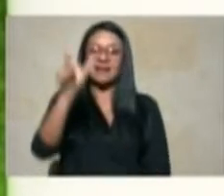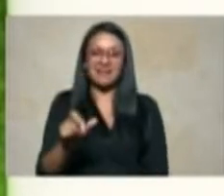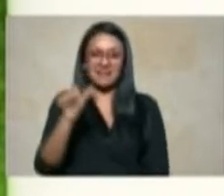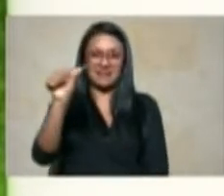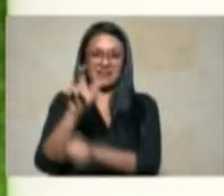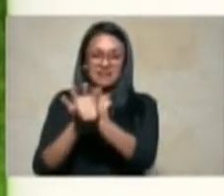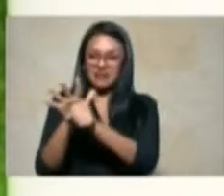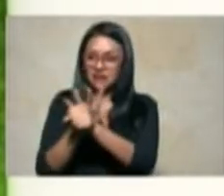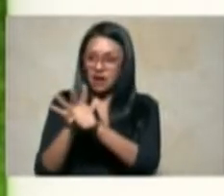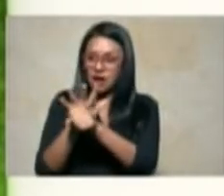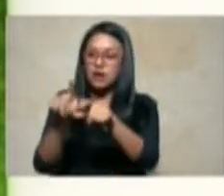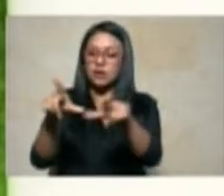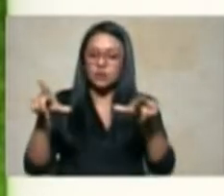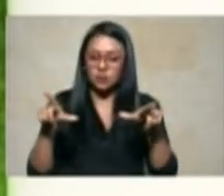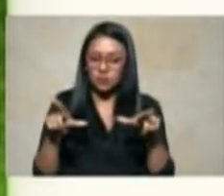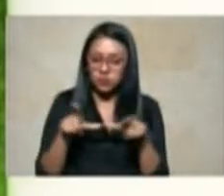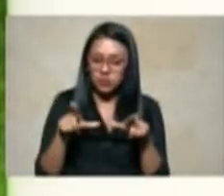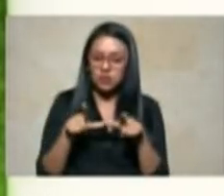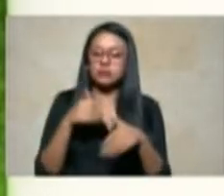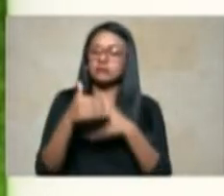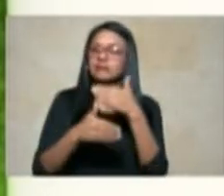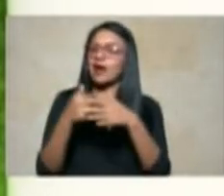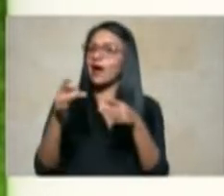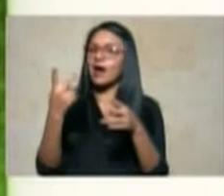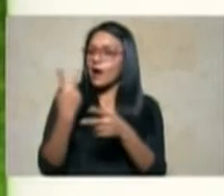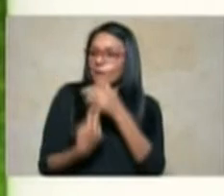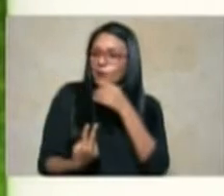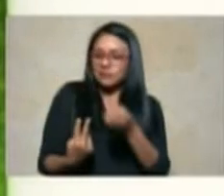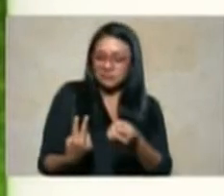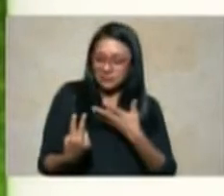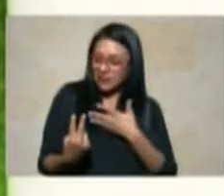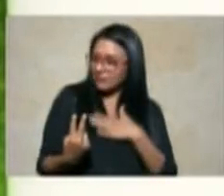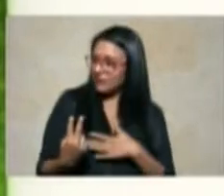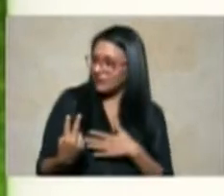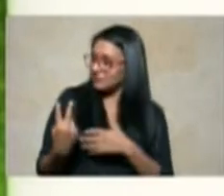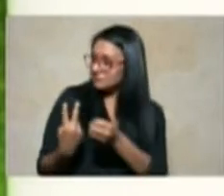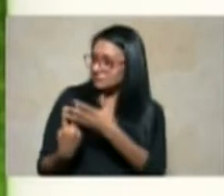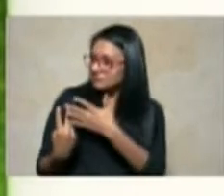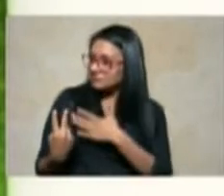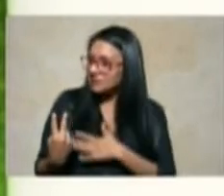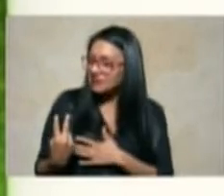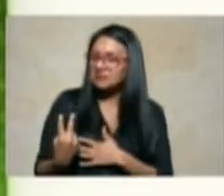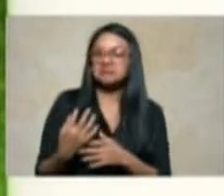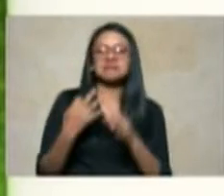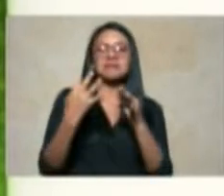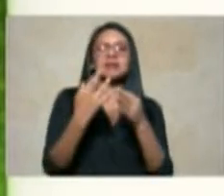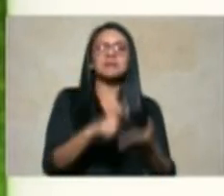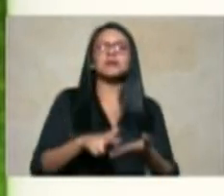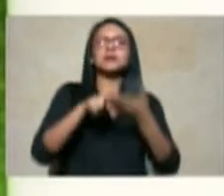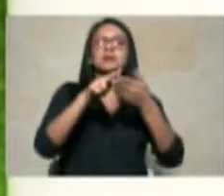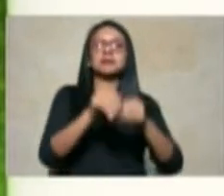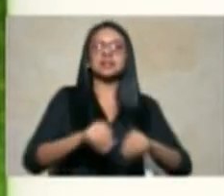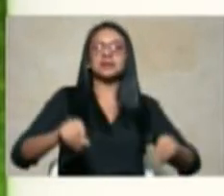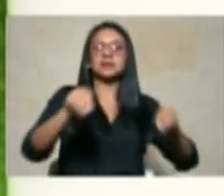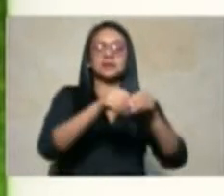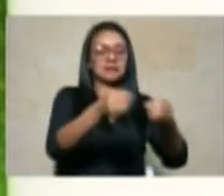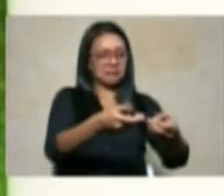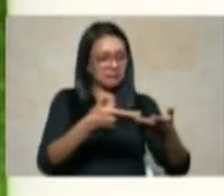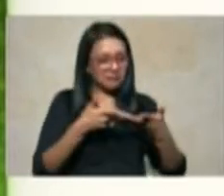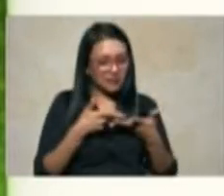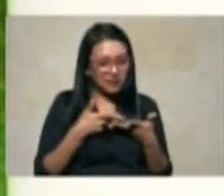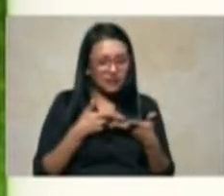fuimos satisfechos y quedamos satisfechos y gracias a la restitución de tierras que nos nos dio la posibilidad